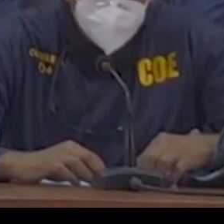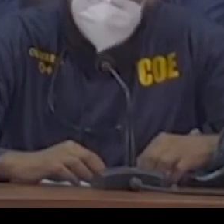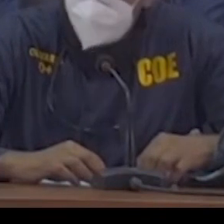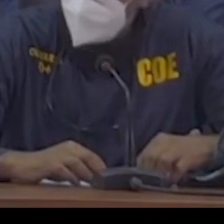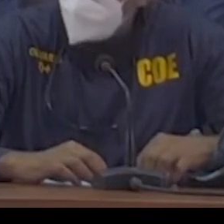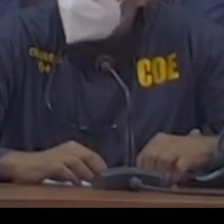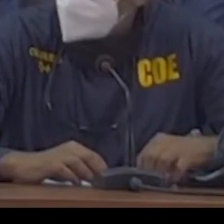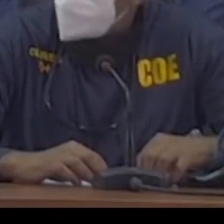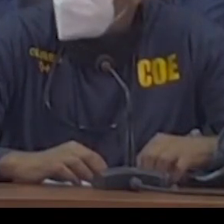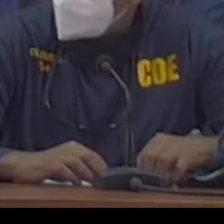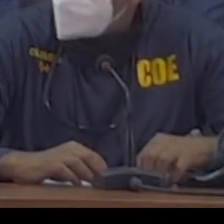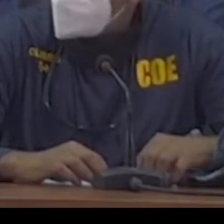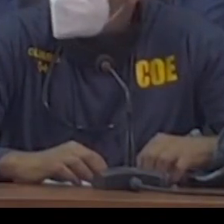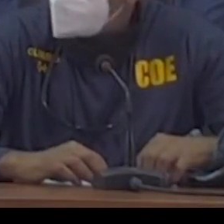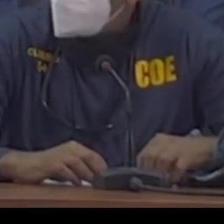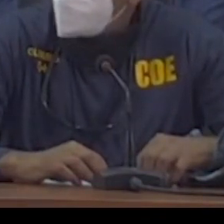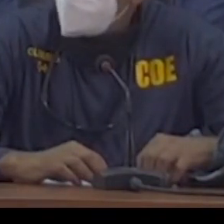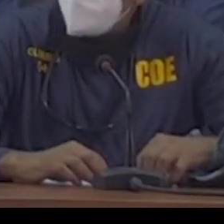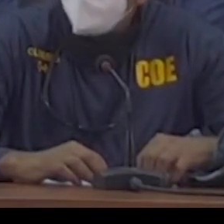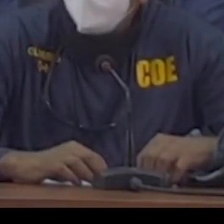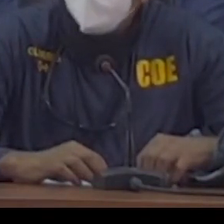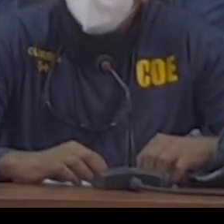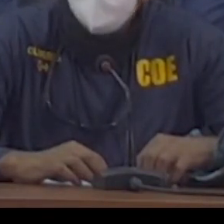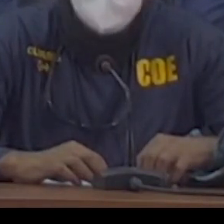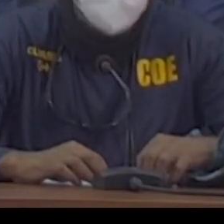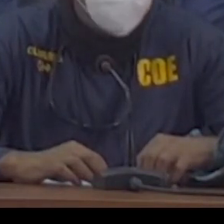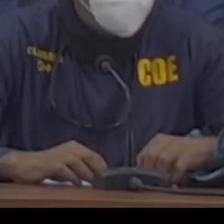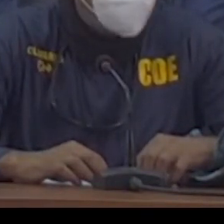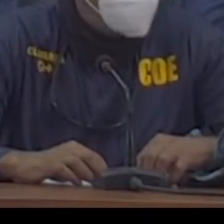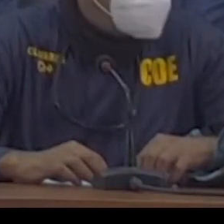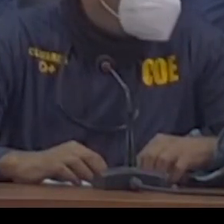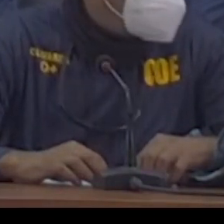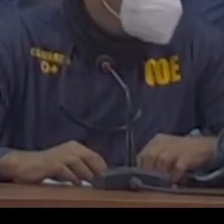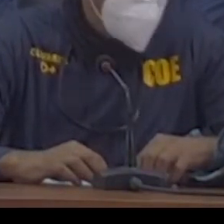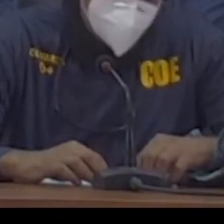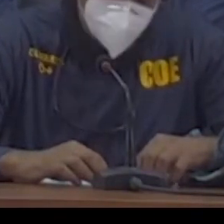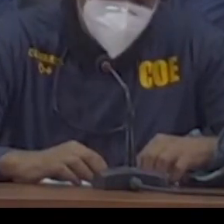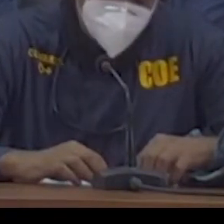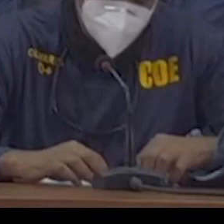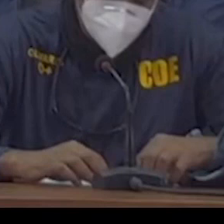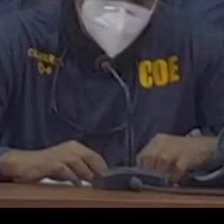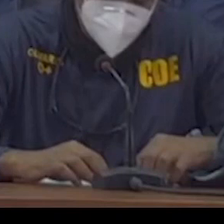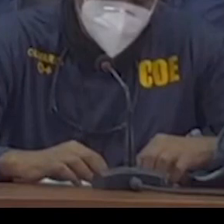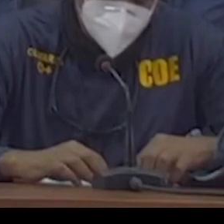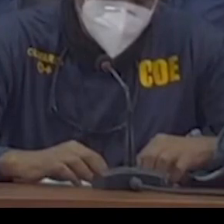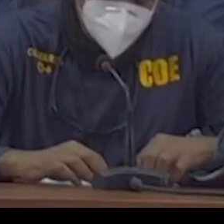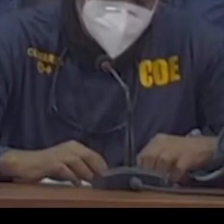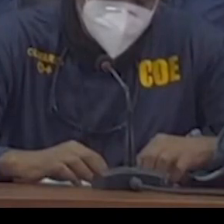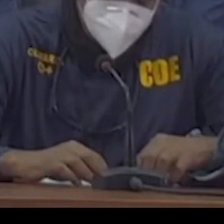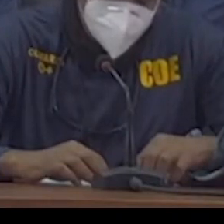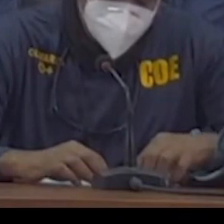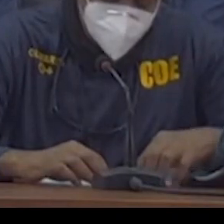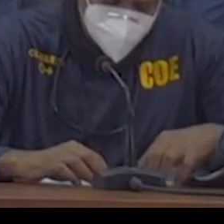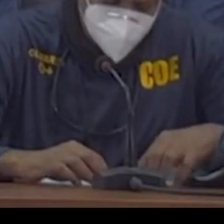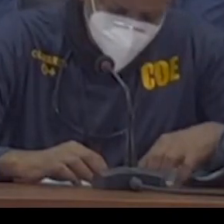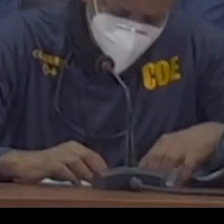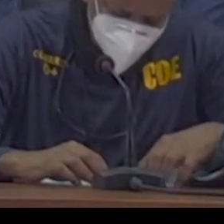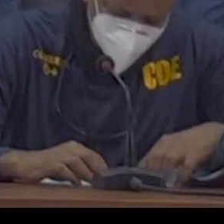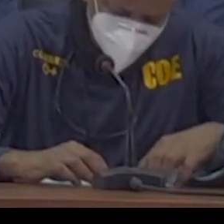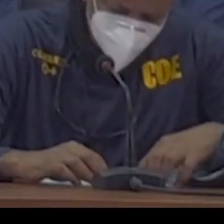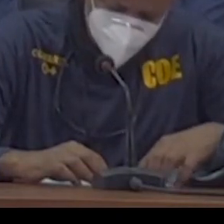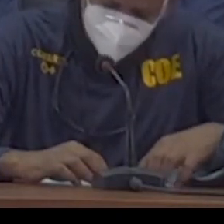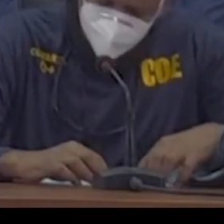Transporte Terrestre, DGC, ha realizado 6,053 fiscalizaciones por diversas faltas a la Ley 63-17.